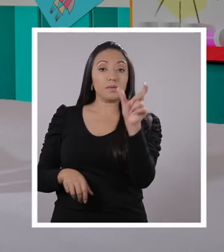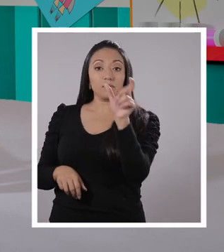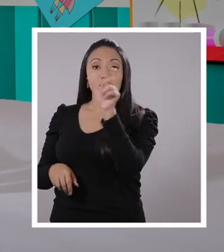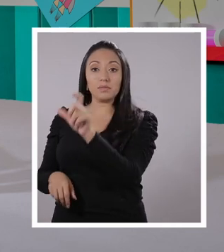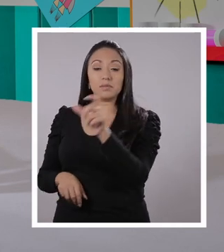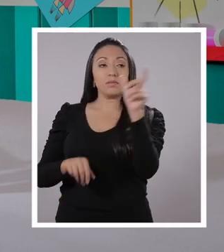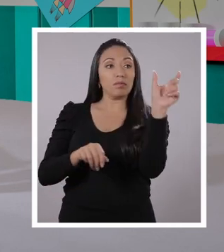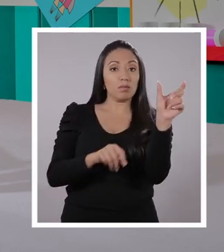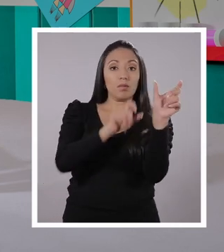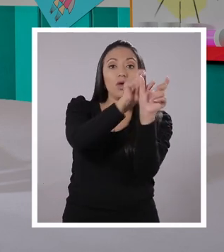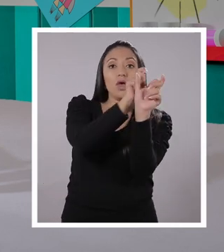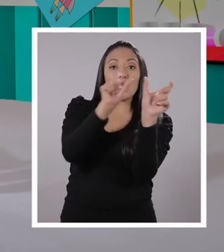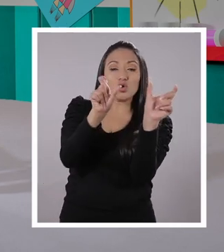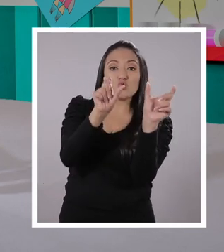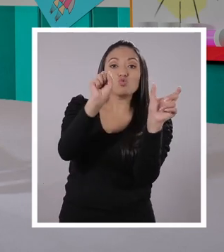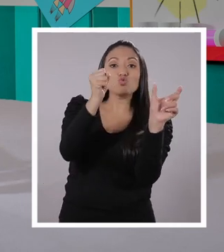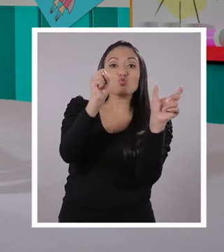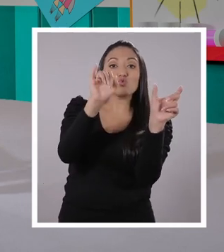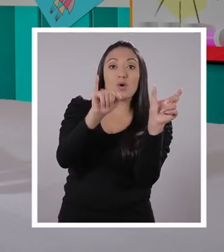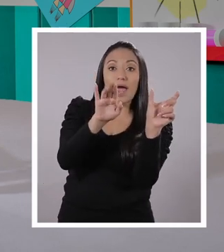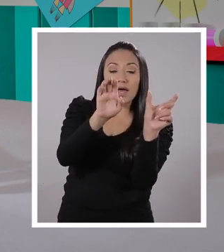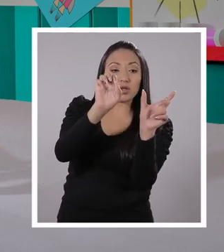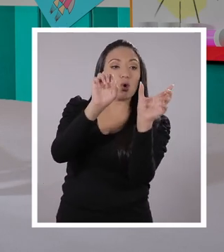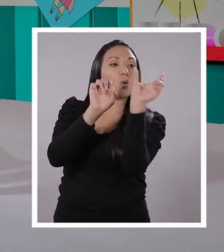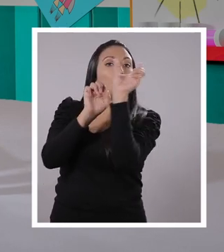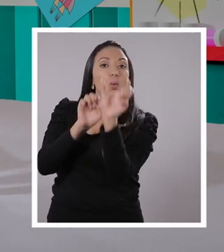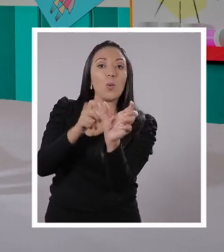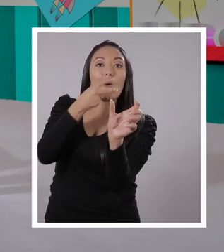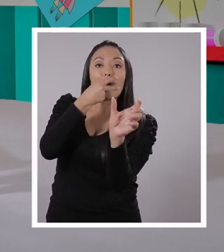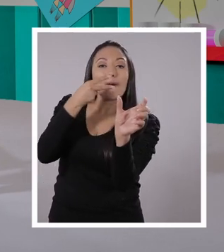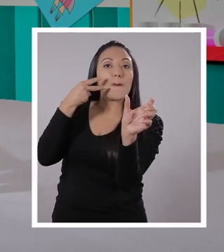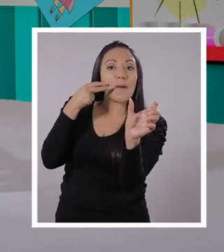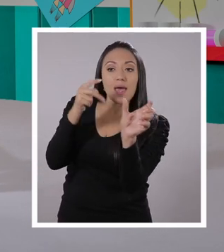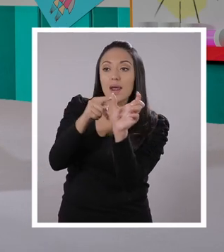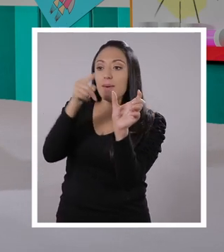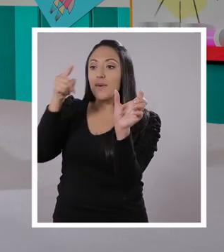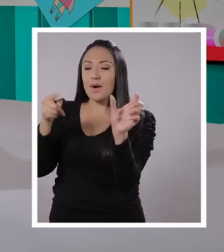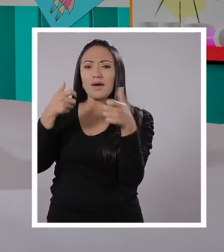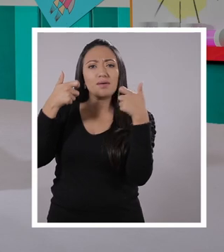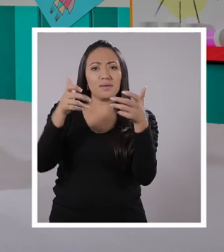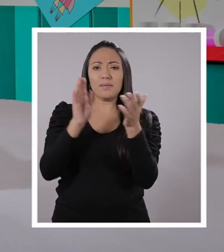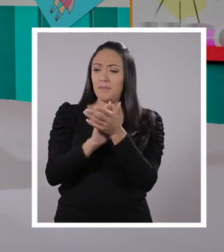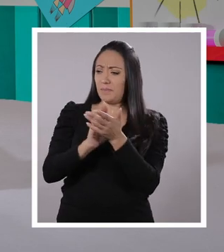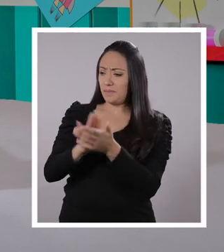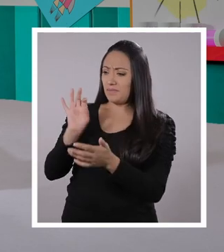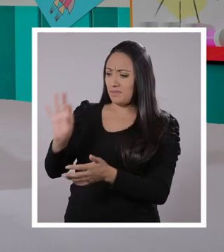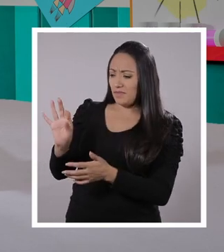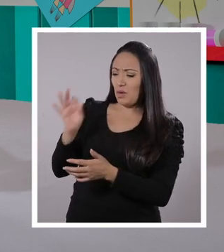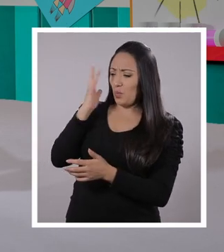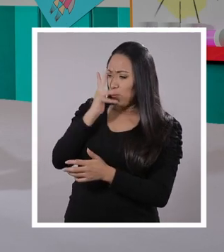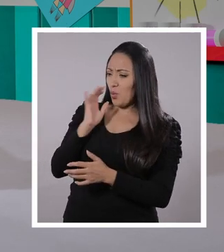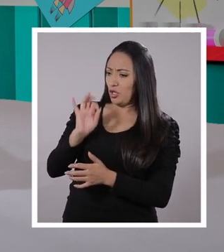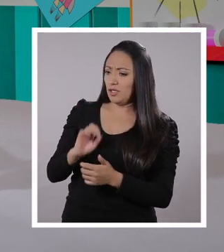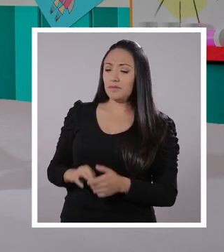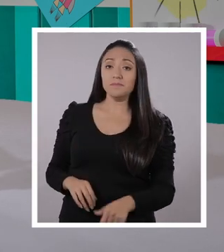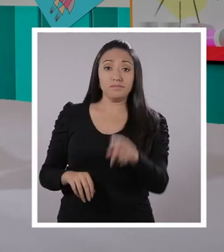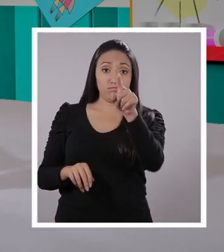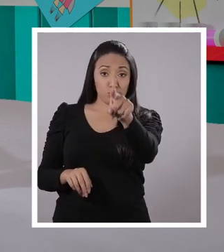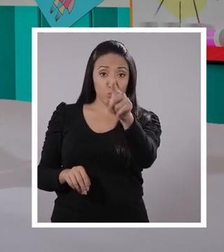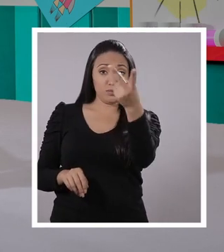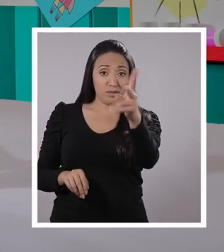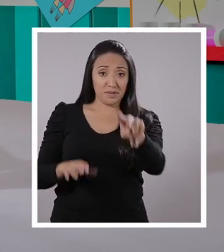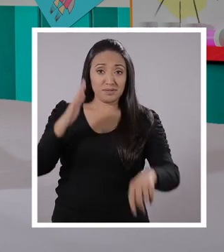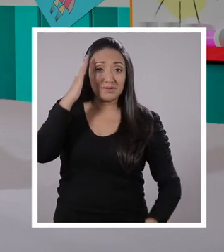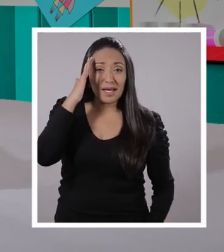que es el sujeto. Heredar que es el verbo. Profe, ¿usted sabe cómo hacer oraciones? ¿Qué dicen mucho? Muy bien. Y los niños y niñas